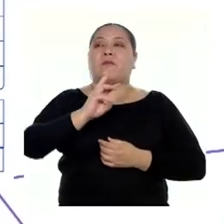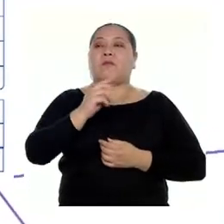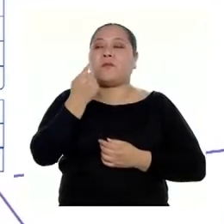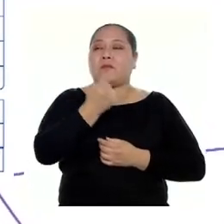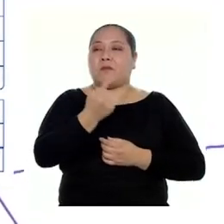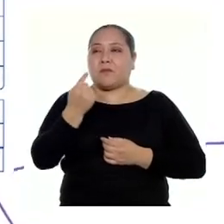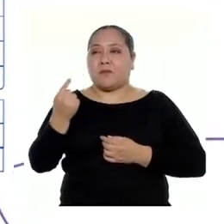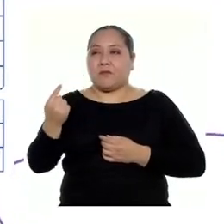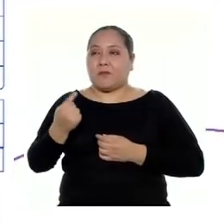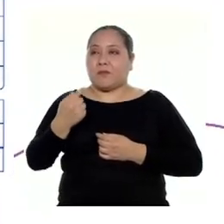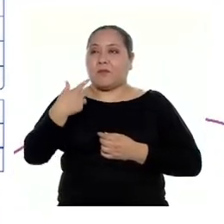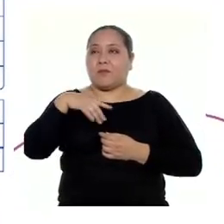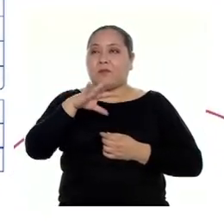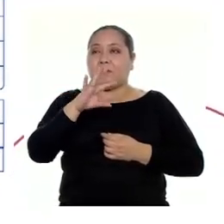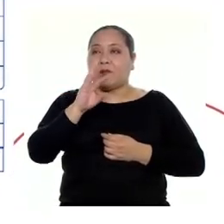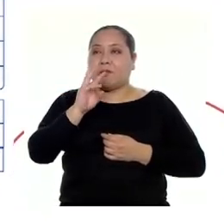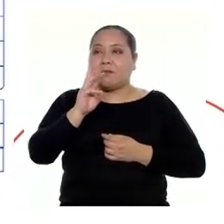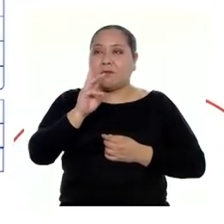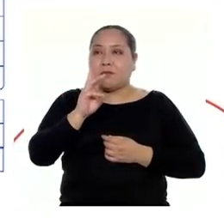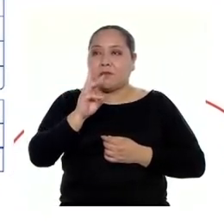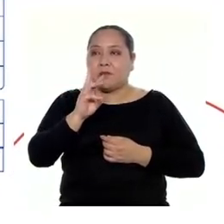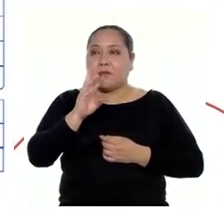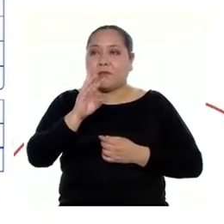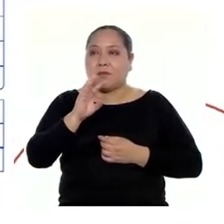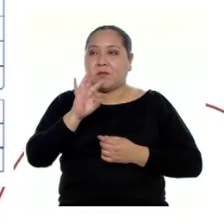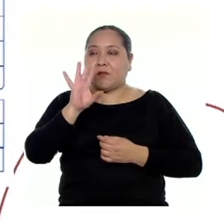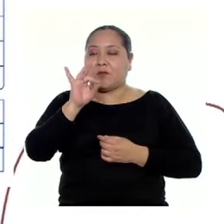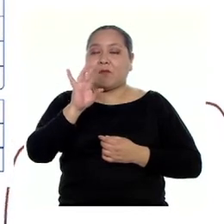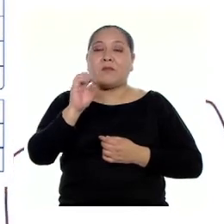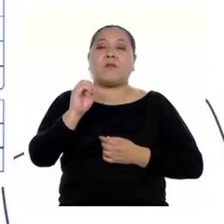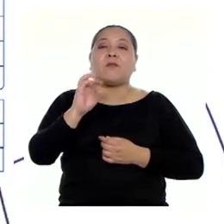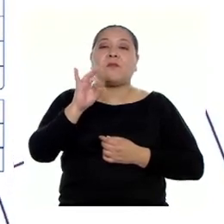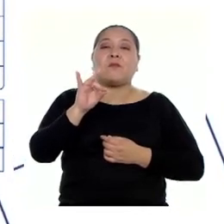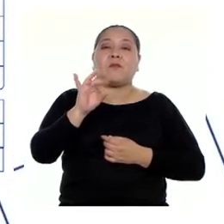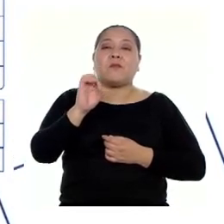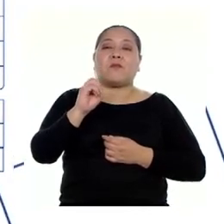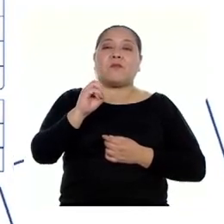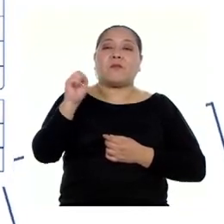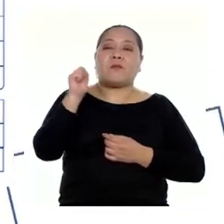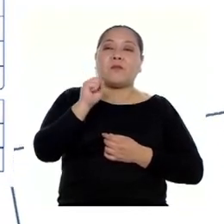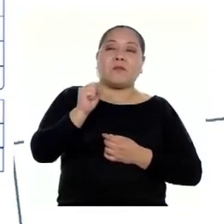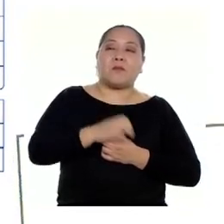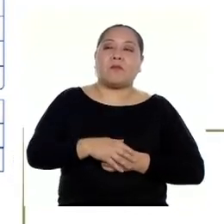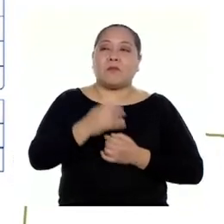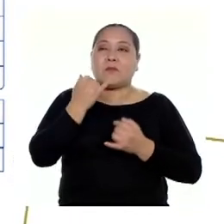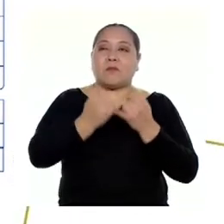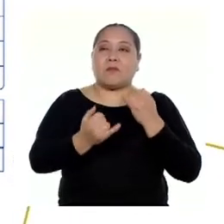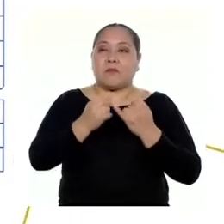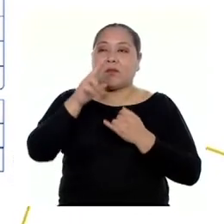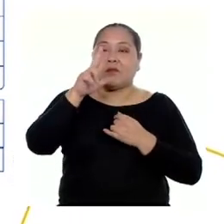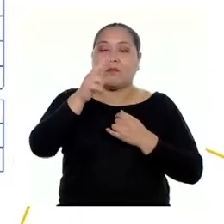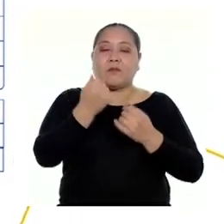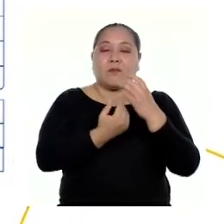cada uno nos da un valor de venta de 80 soles. Y finalmente, tres pares de guantes a 12